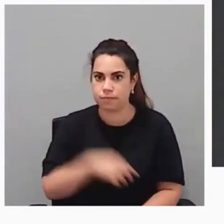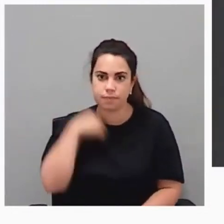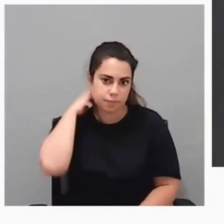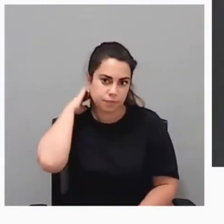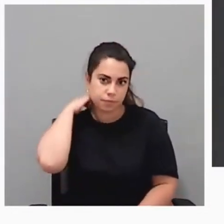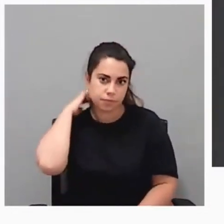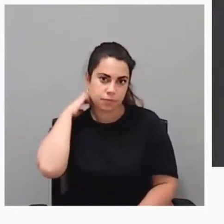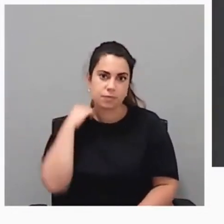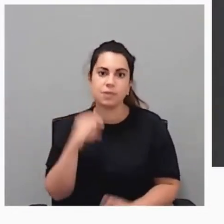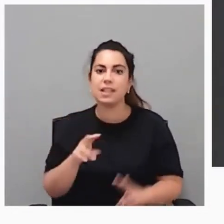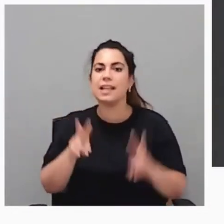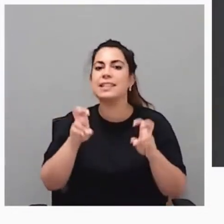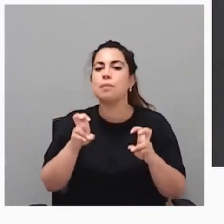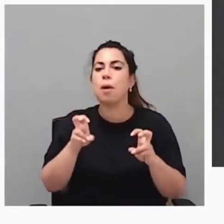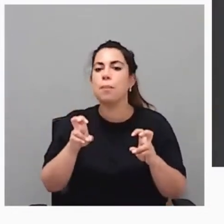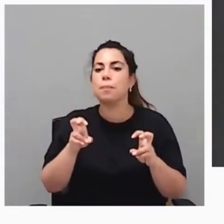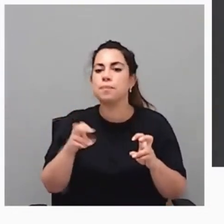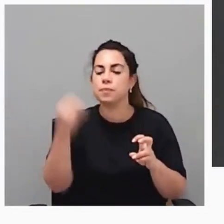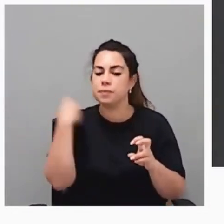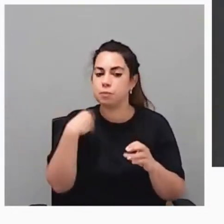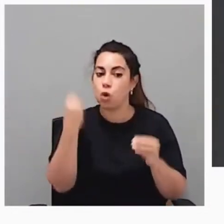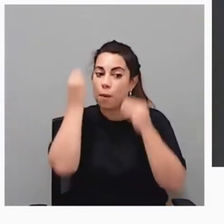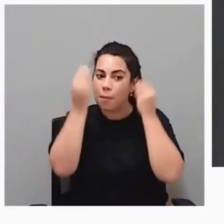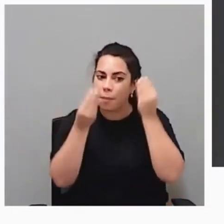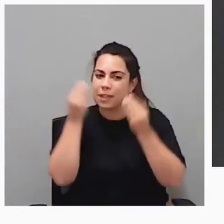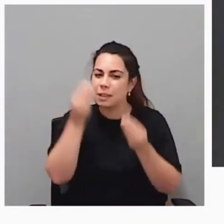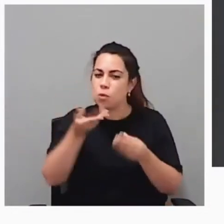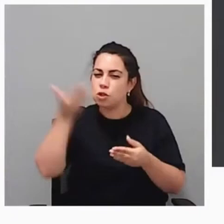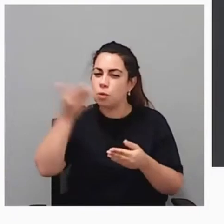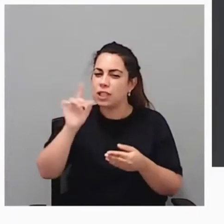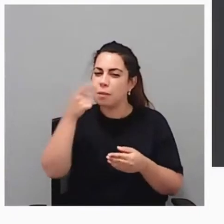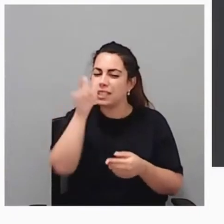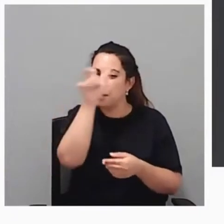tanto y cuanto pensemos que la importancia es la persona.